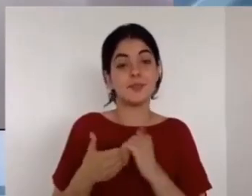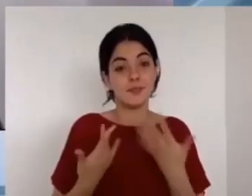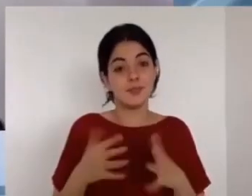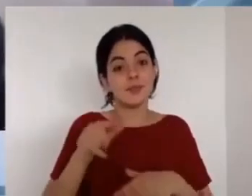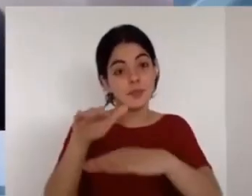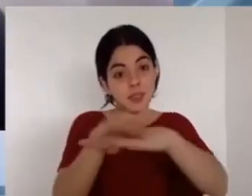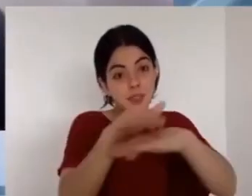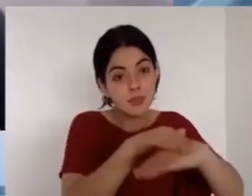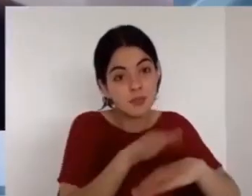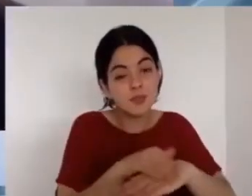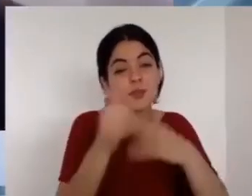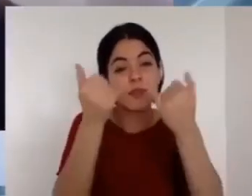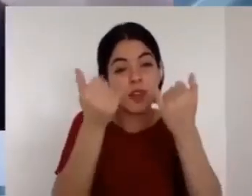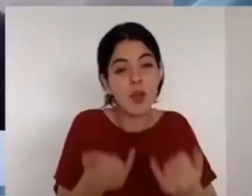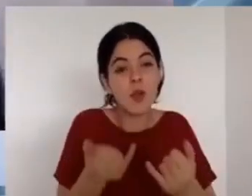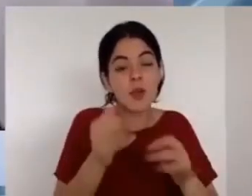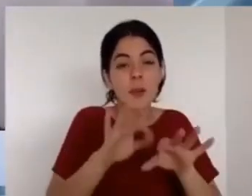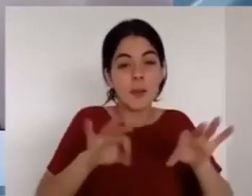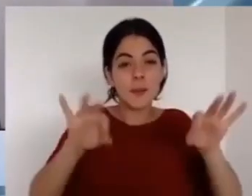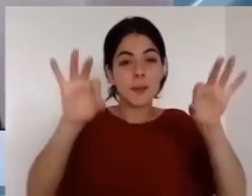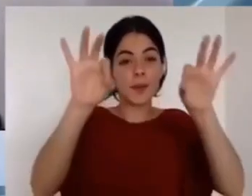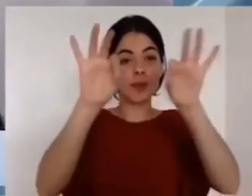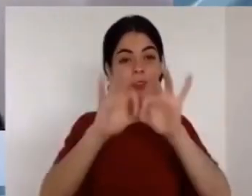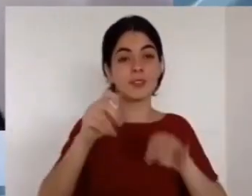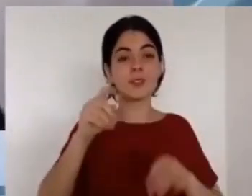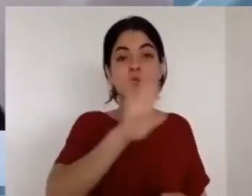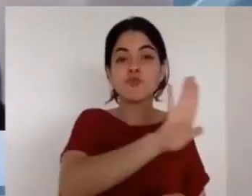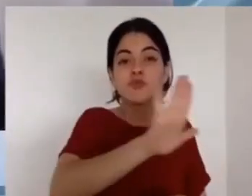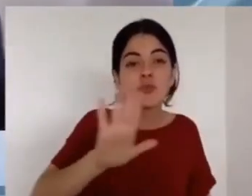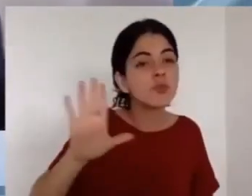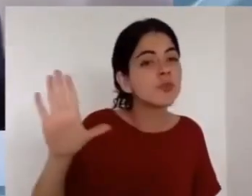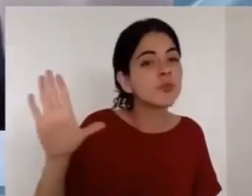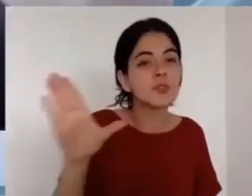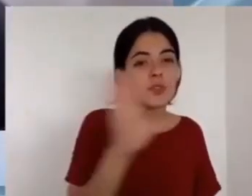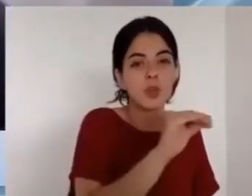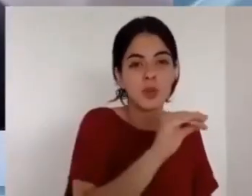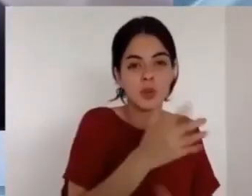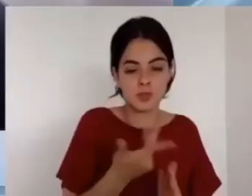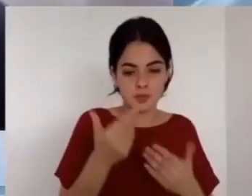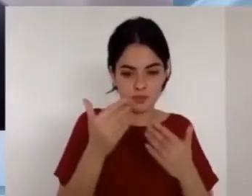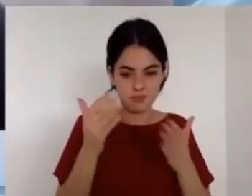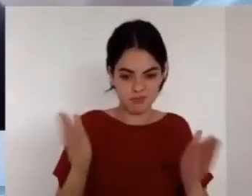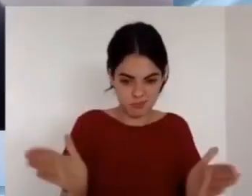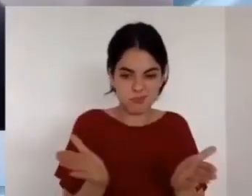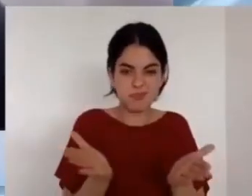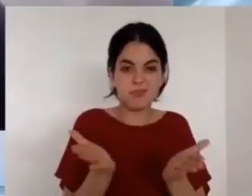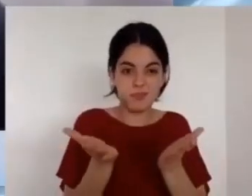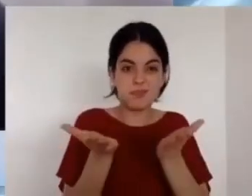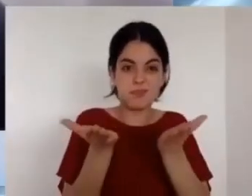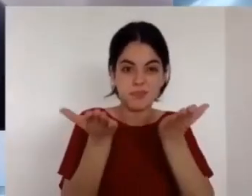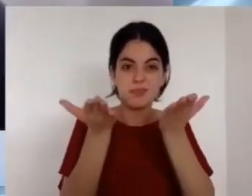en lo segundo que podemos mejorar porque son cuatro cosas